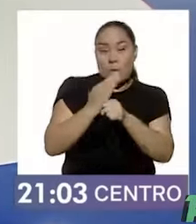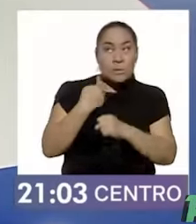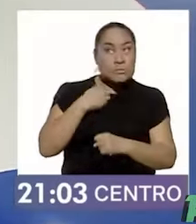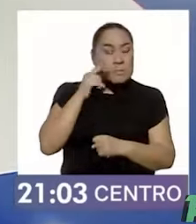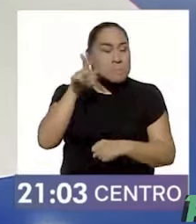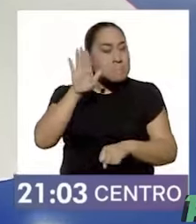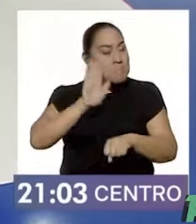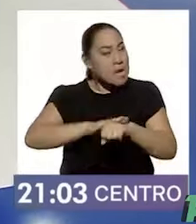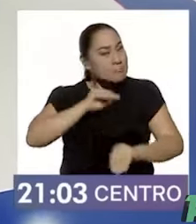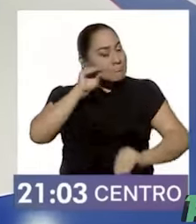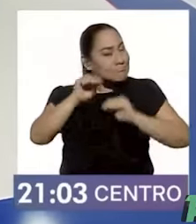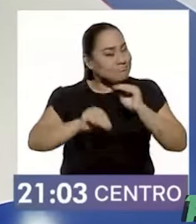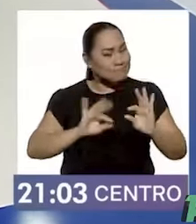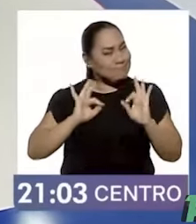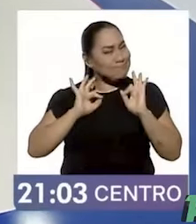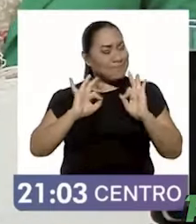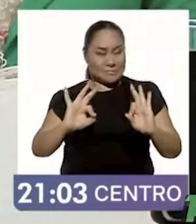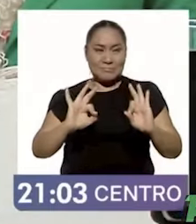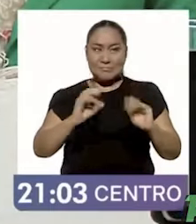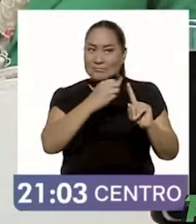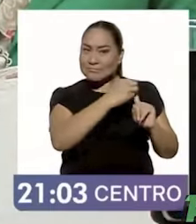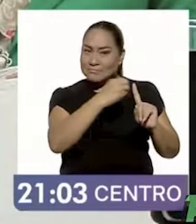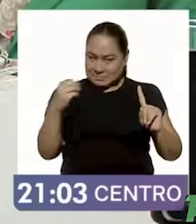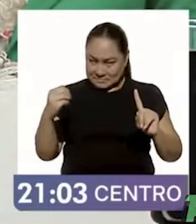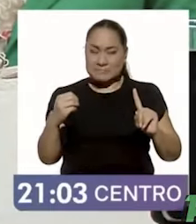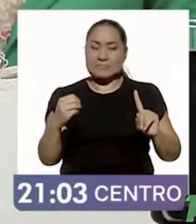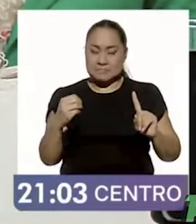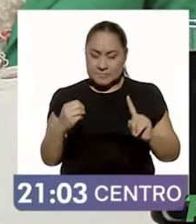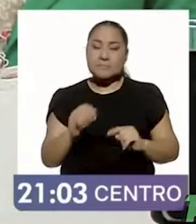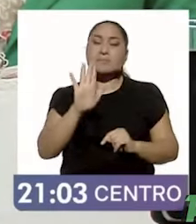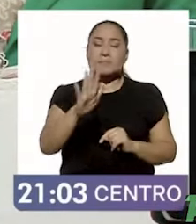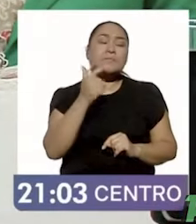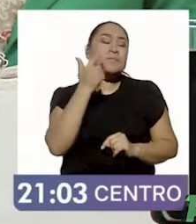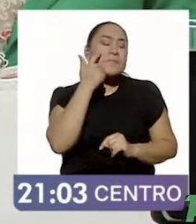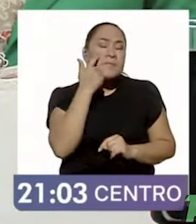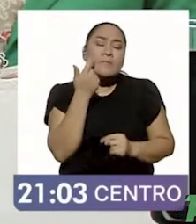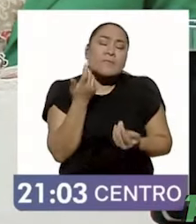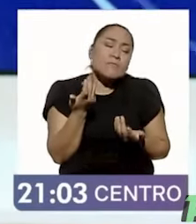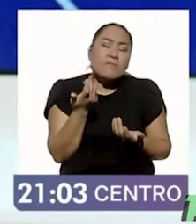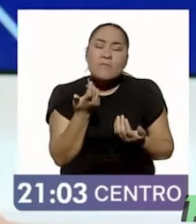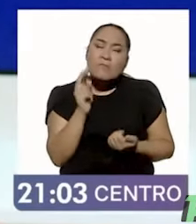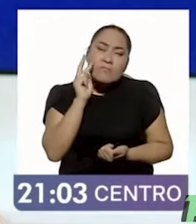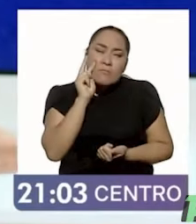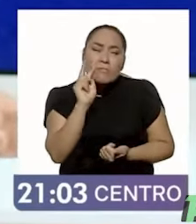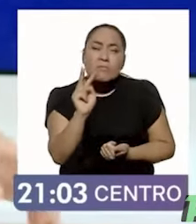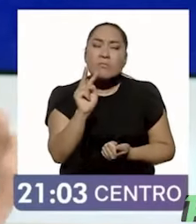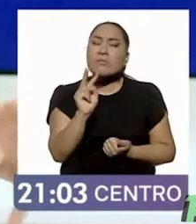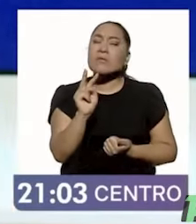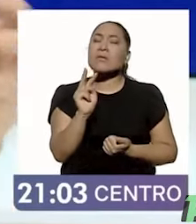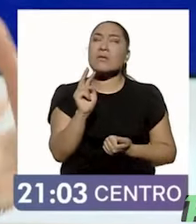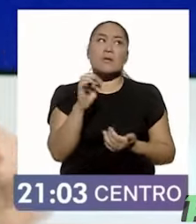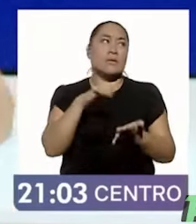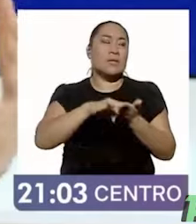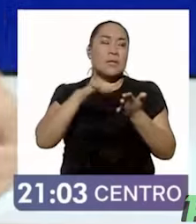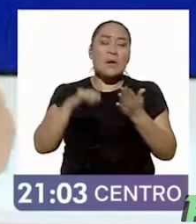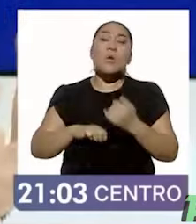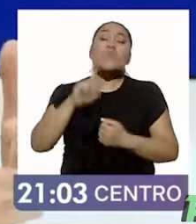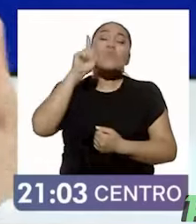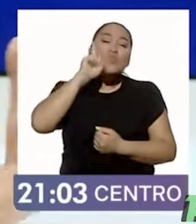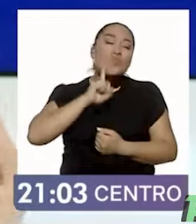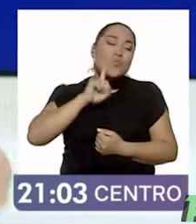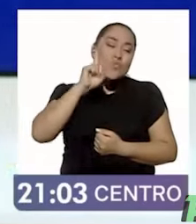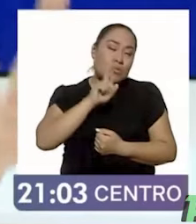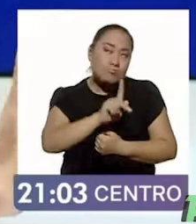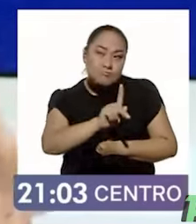porque de cambio, no está en esta idea, porque al final de cuentas, ¿cómo ubicas la relación de, digamos, las mujeres, que la